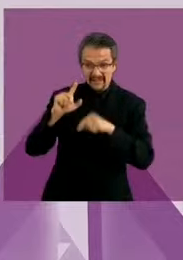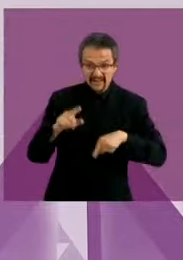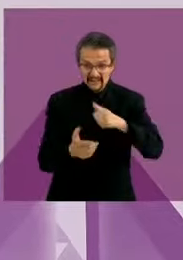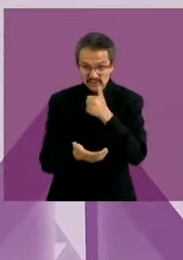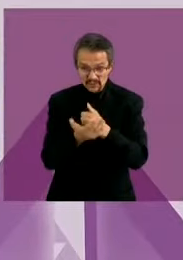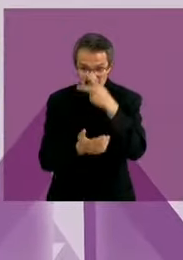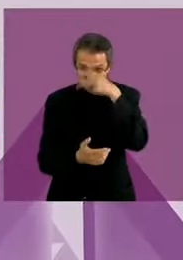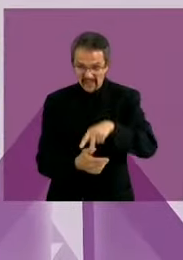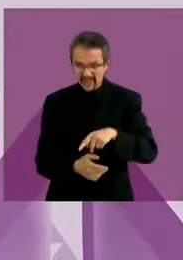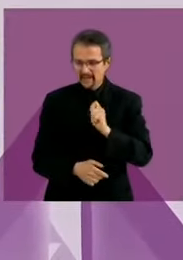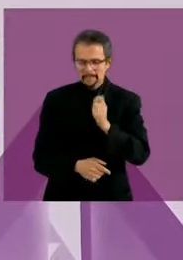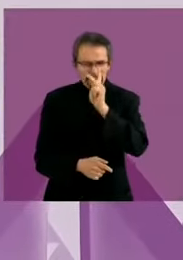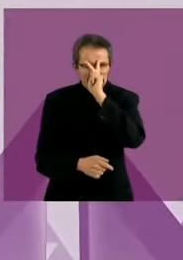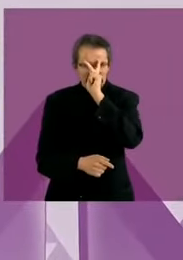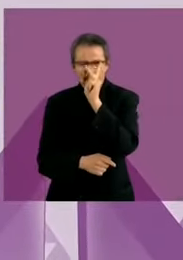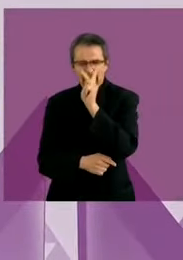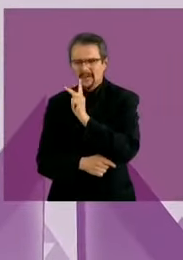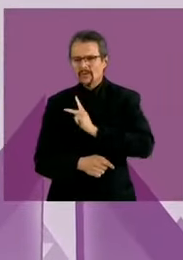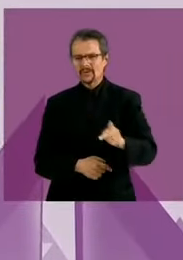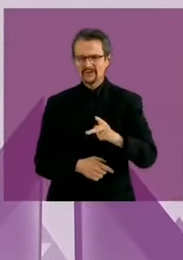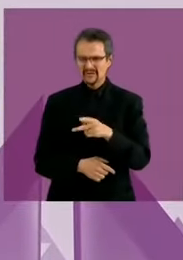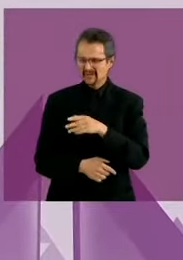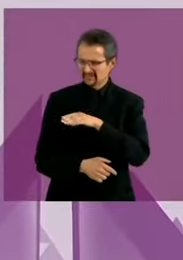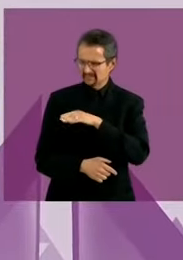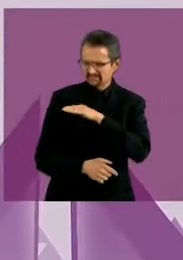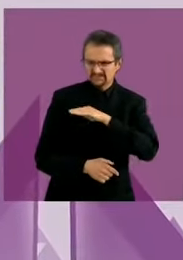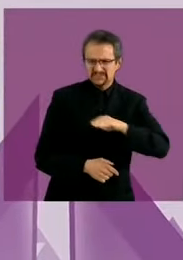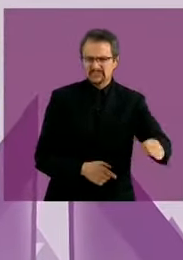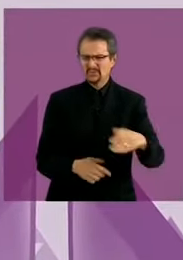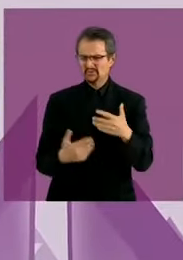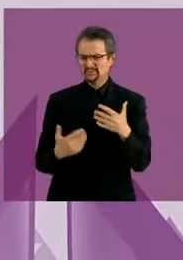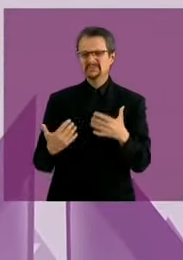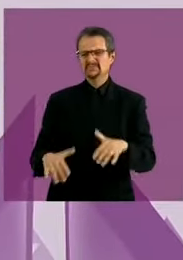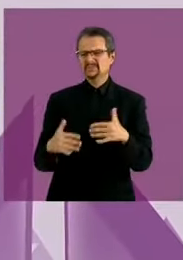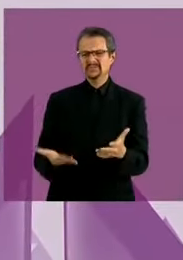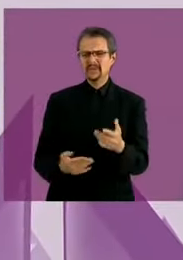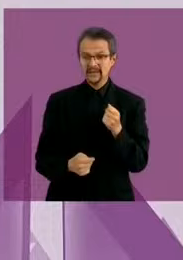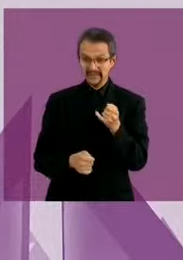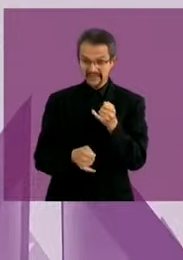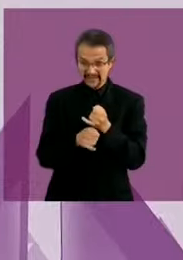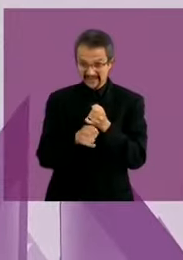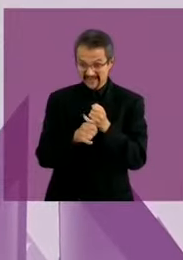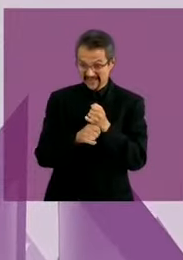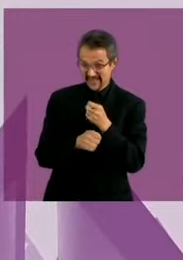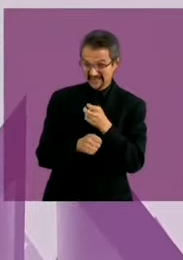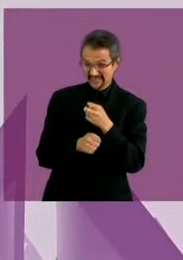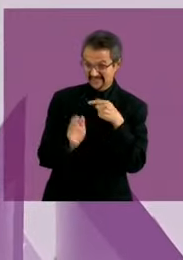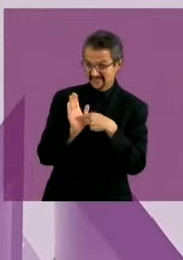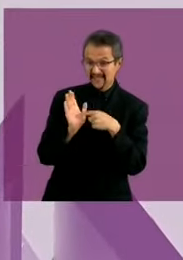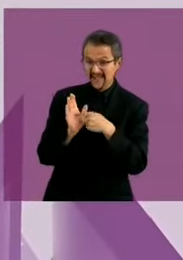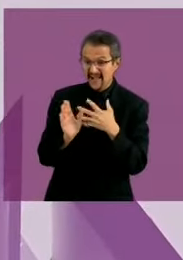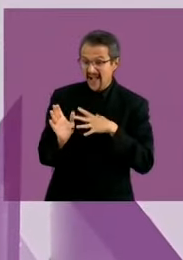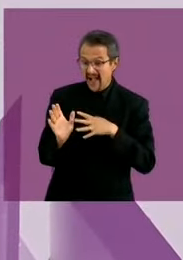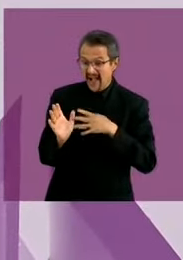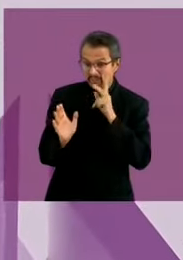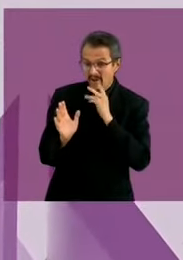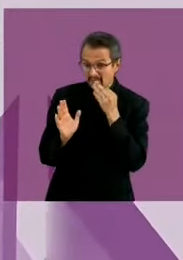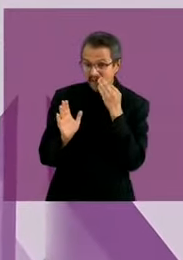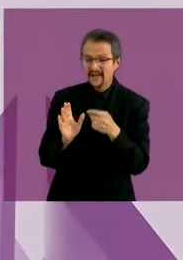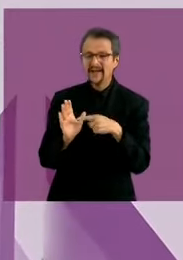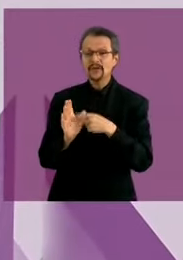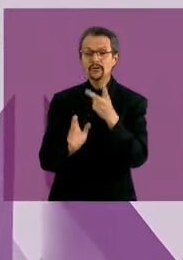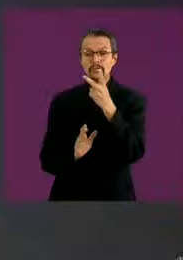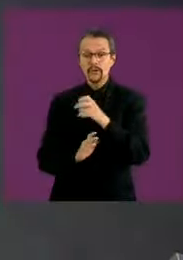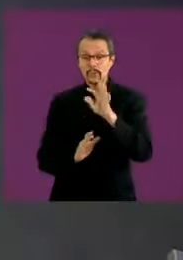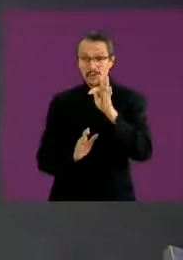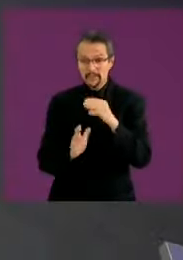Fue uno de los países con mayor exceso de mortalidad. Y los datos que nos acaban de dar es que se murieron 240 mil